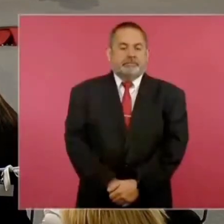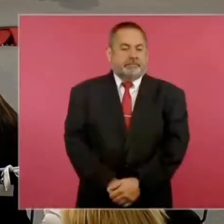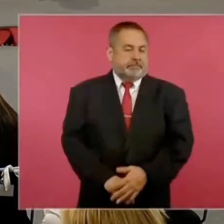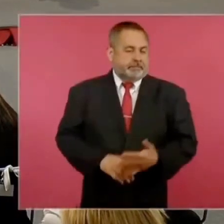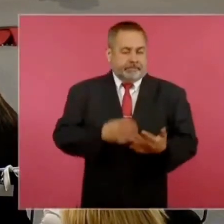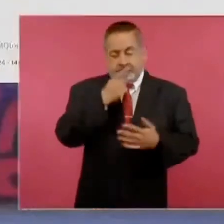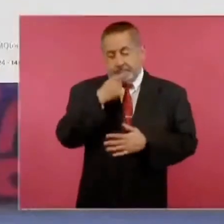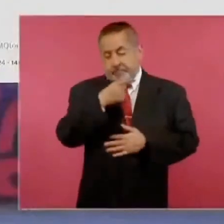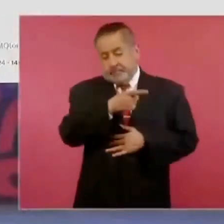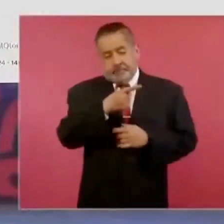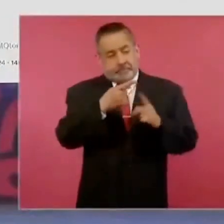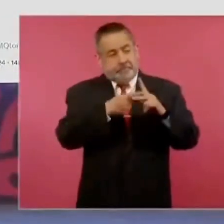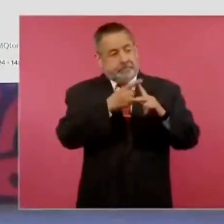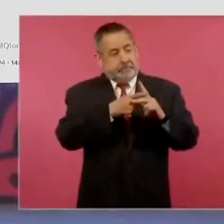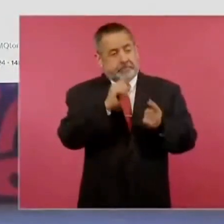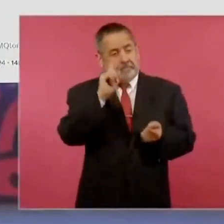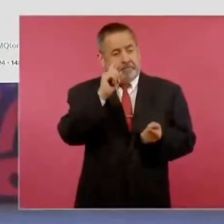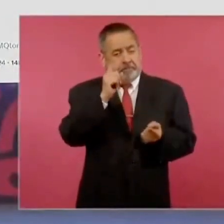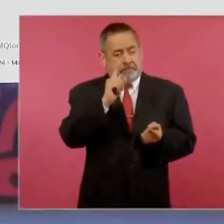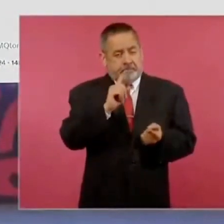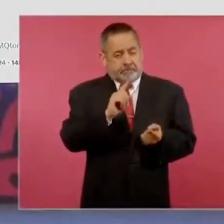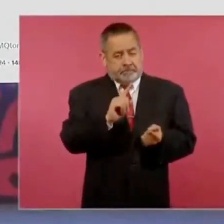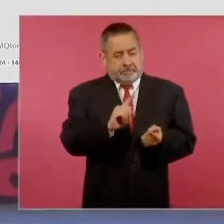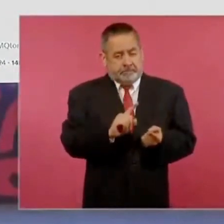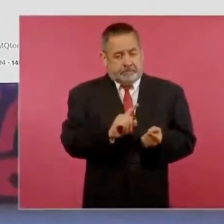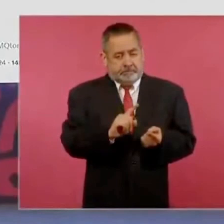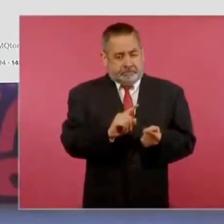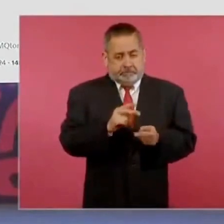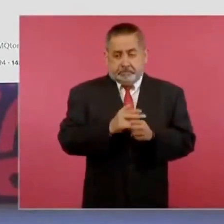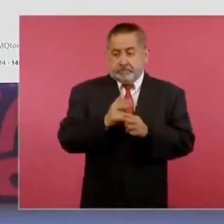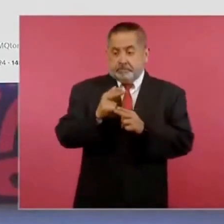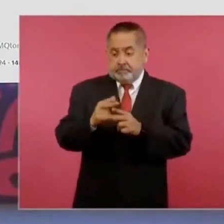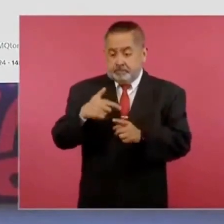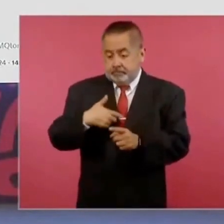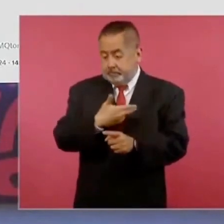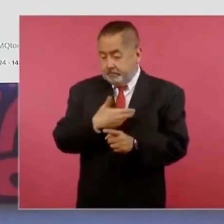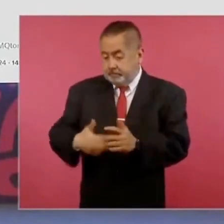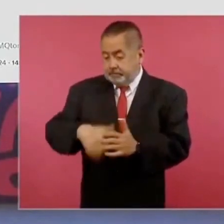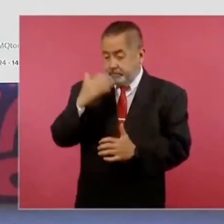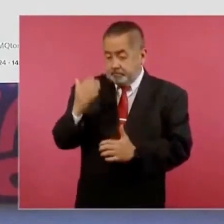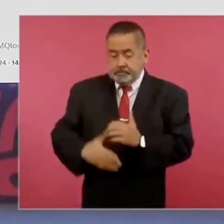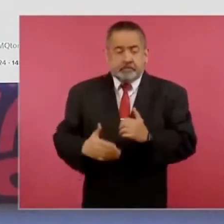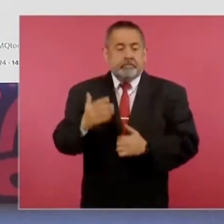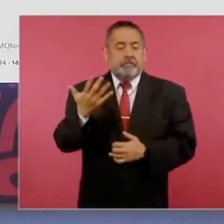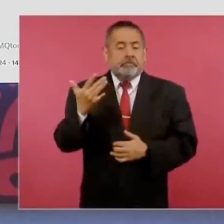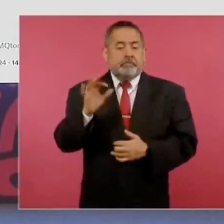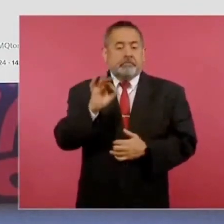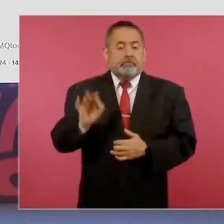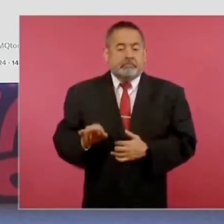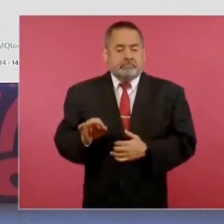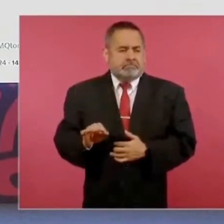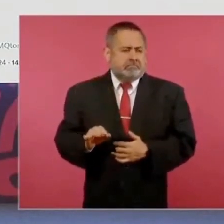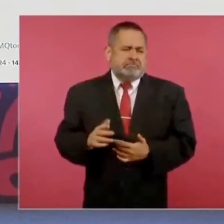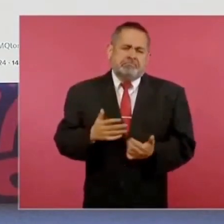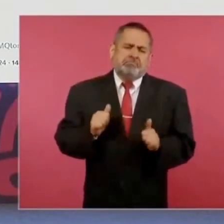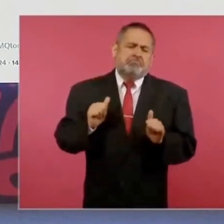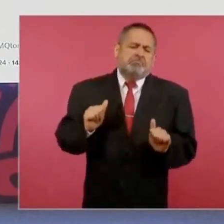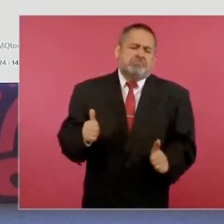con 50, ya la hicimos.